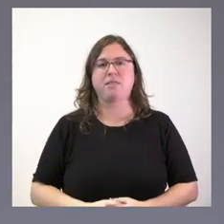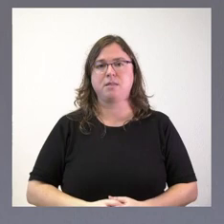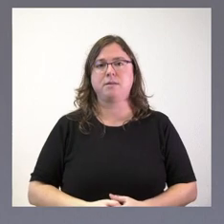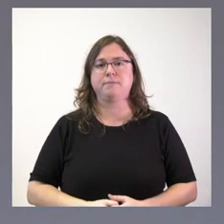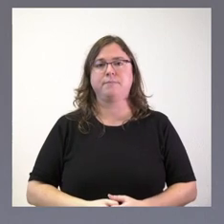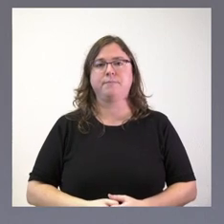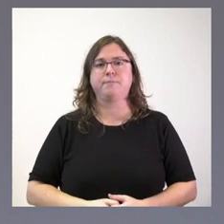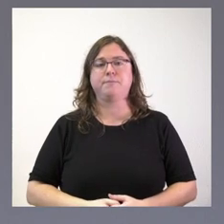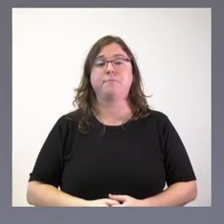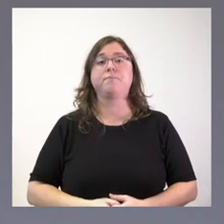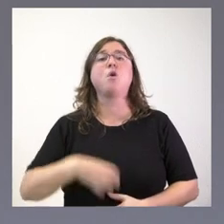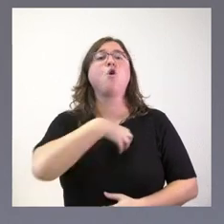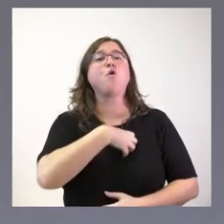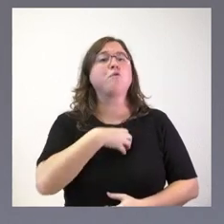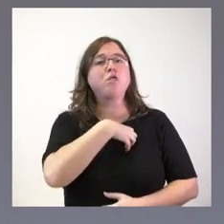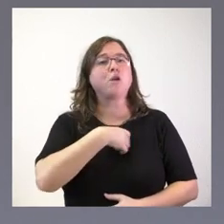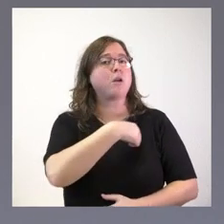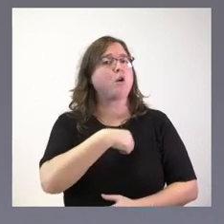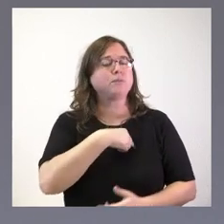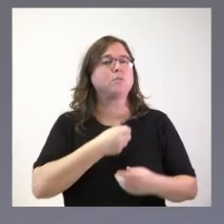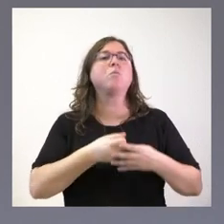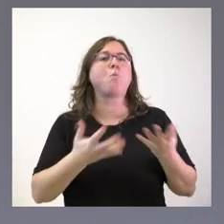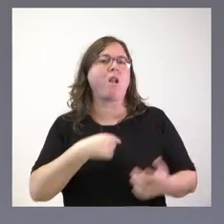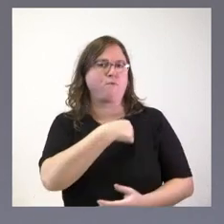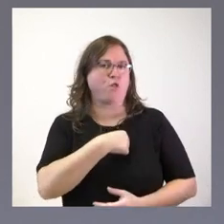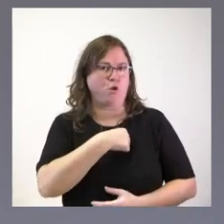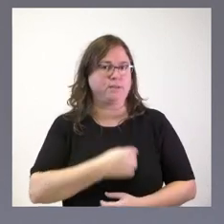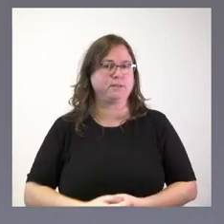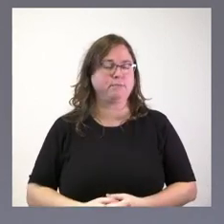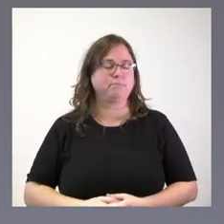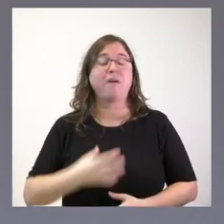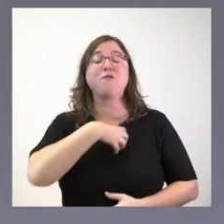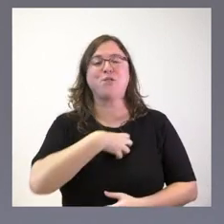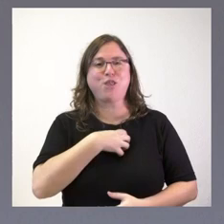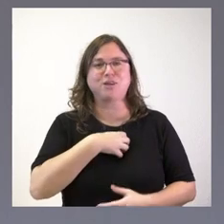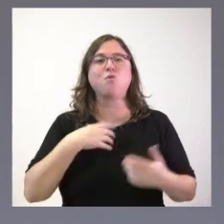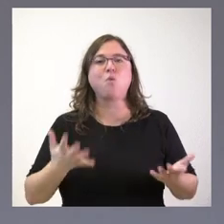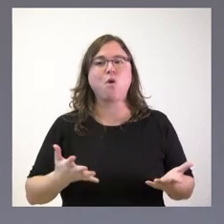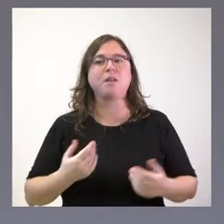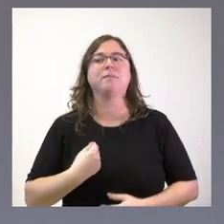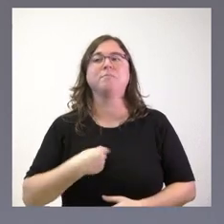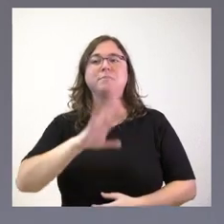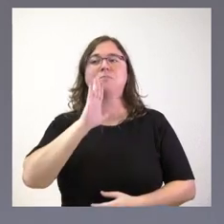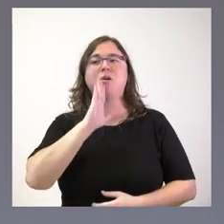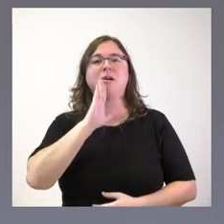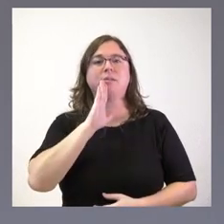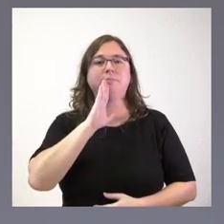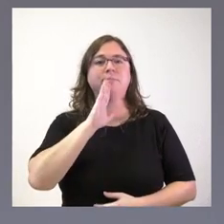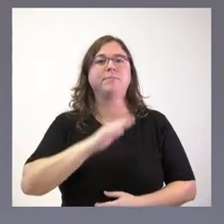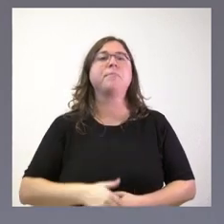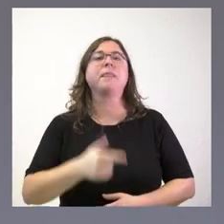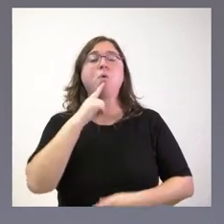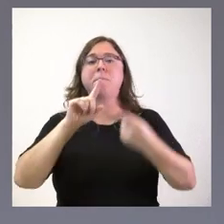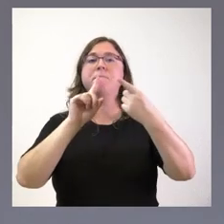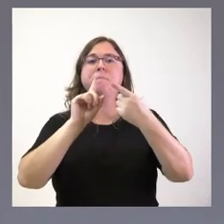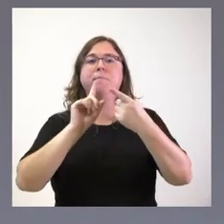Las funciones de la comisión van a ser las siguientes y van a tener como objetivos fundamentales los que detallo a continuación. En primer lugar,